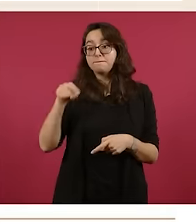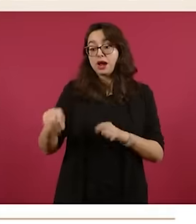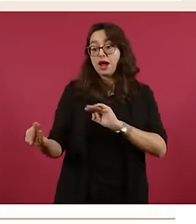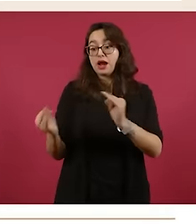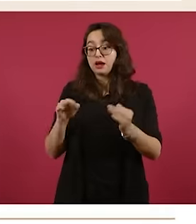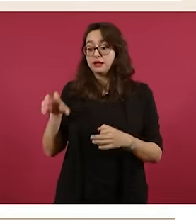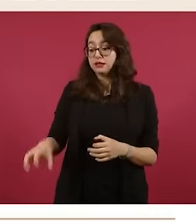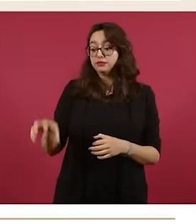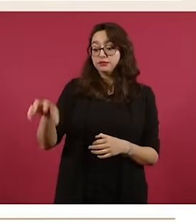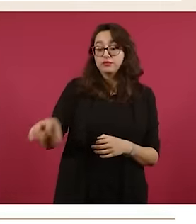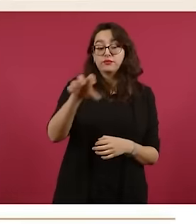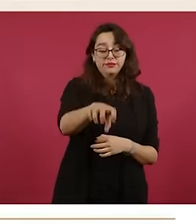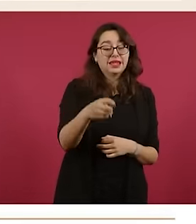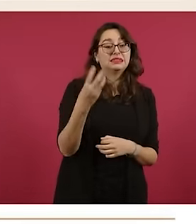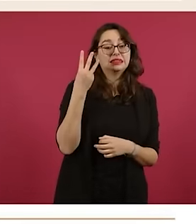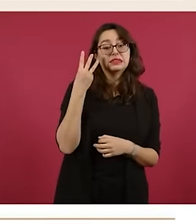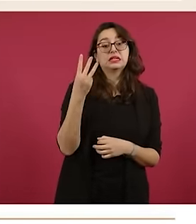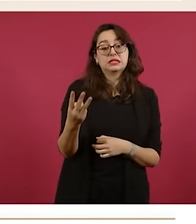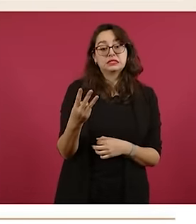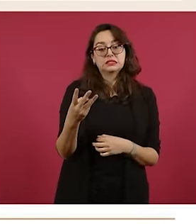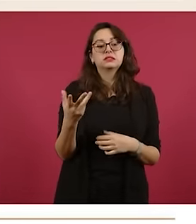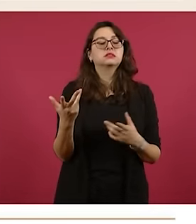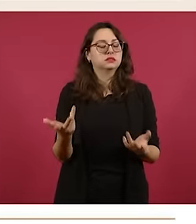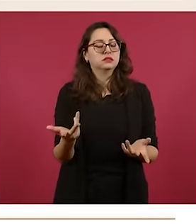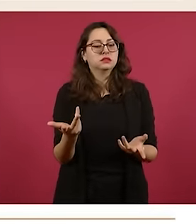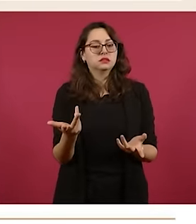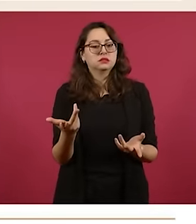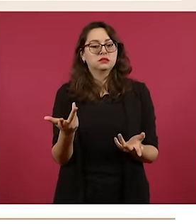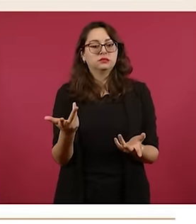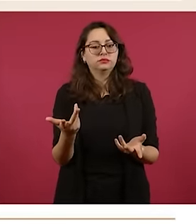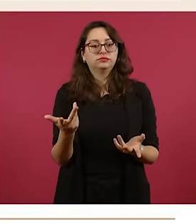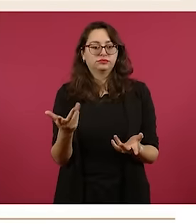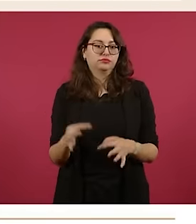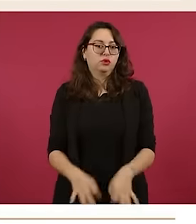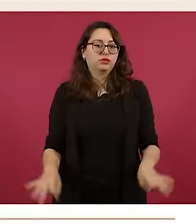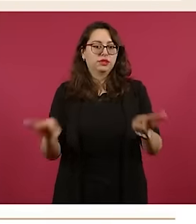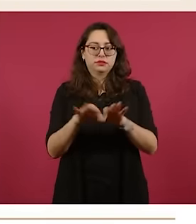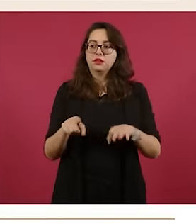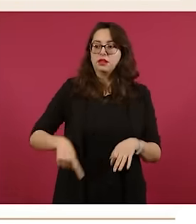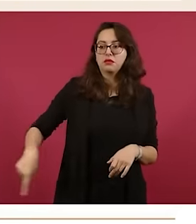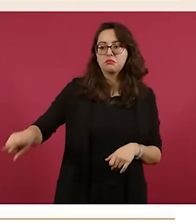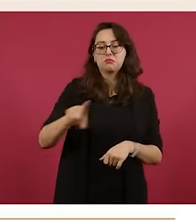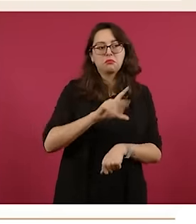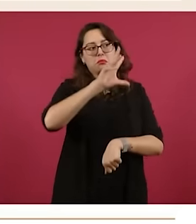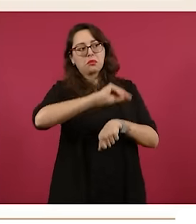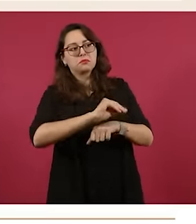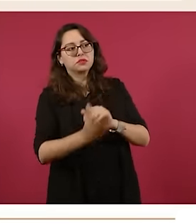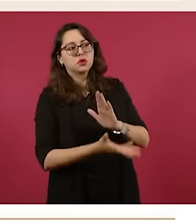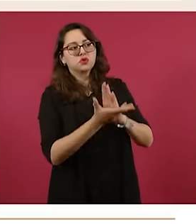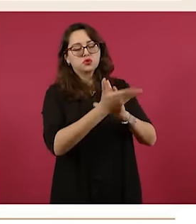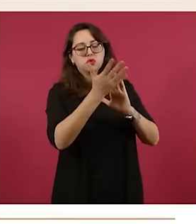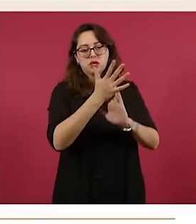de Macapulín, Acacicu y Palmarejo es de los componentes importantes de este proyecto en las